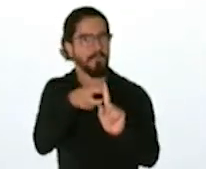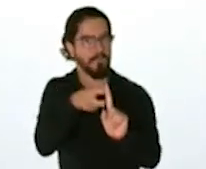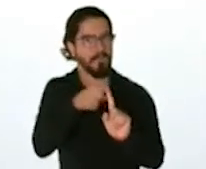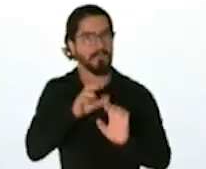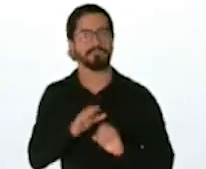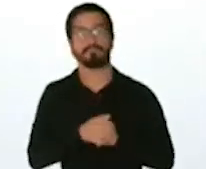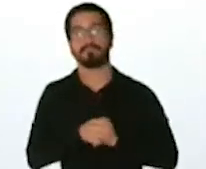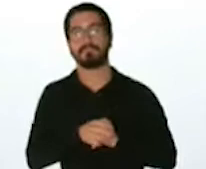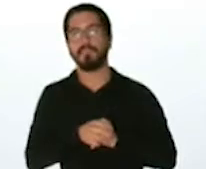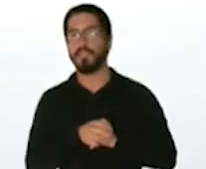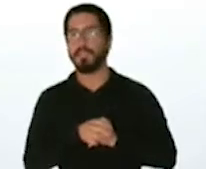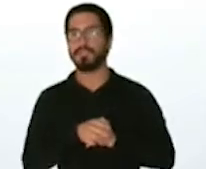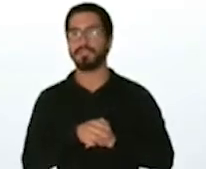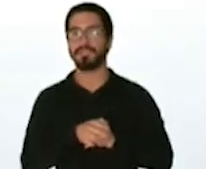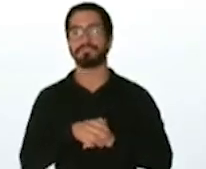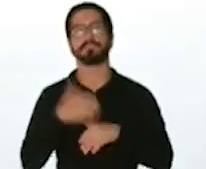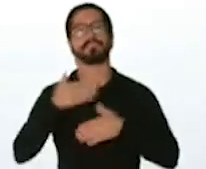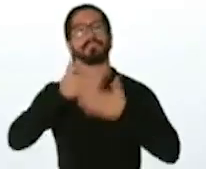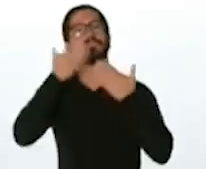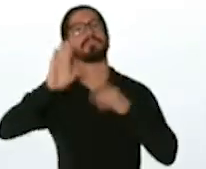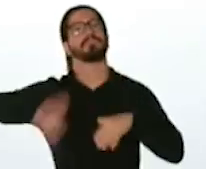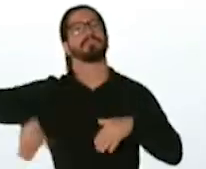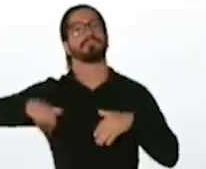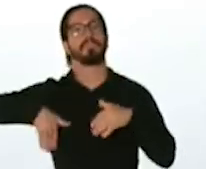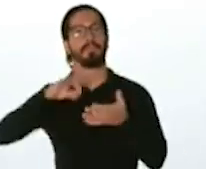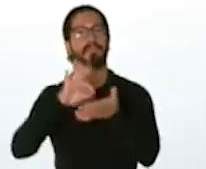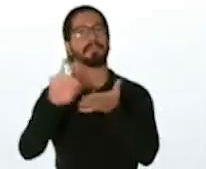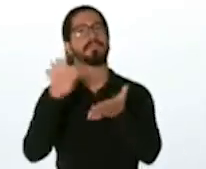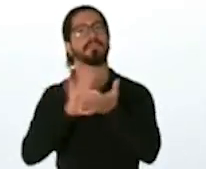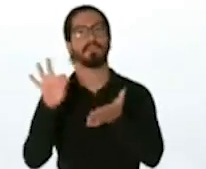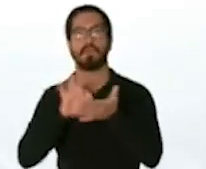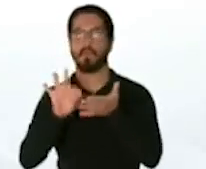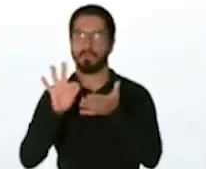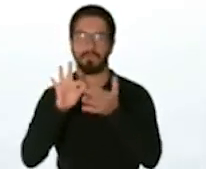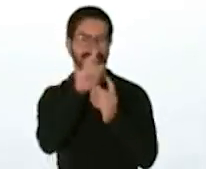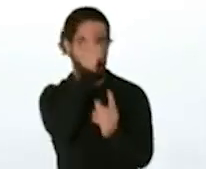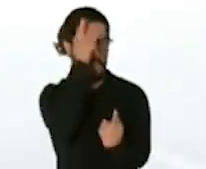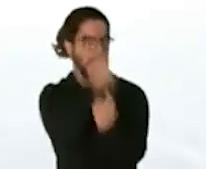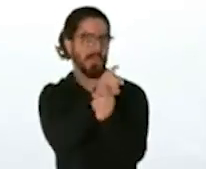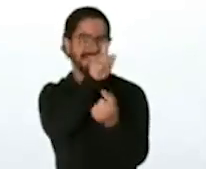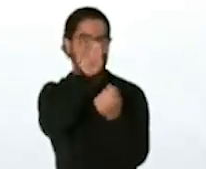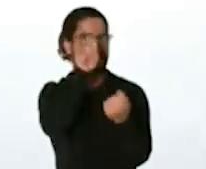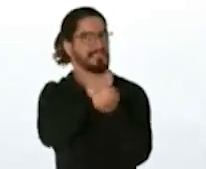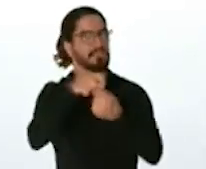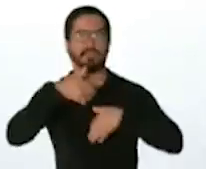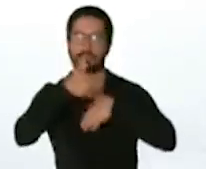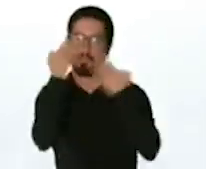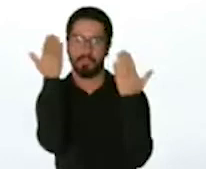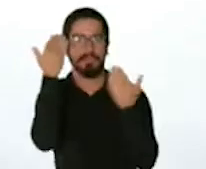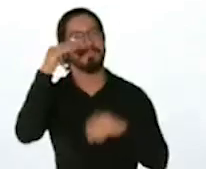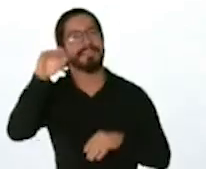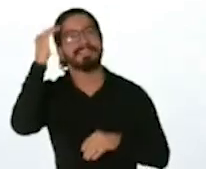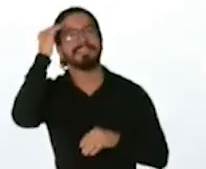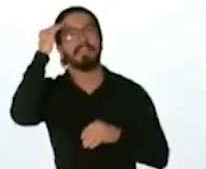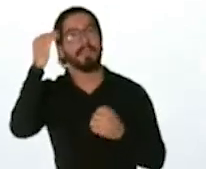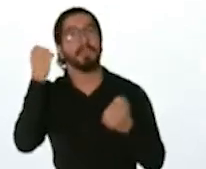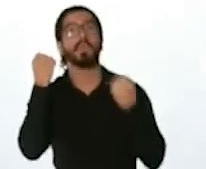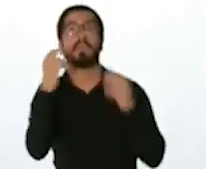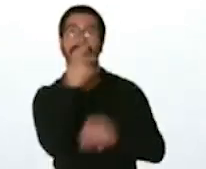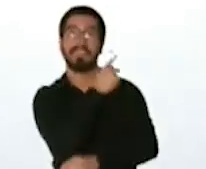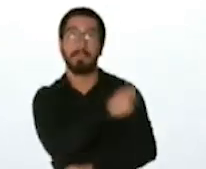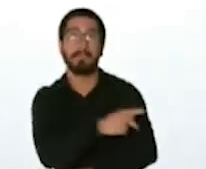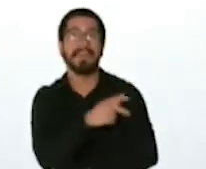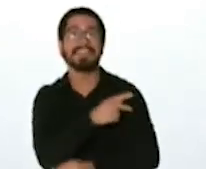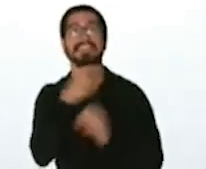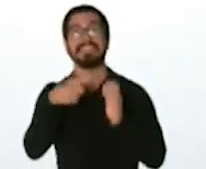no hay un inventario quizás de digamos de para saber cuántos pacientes también